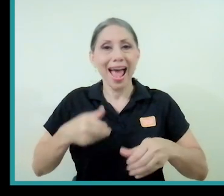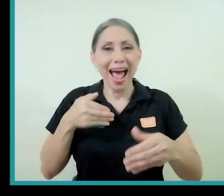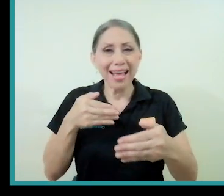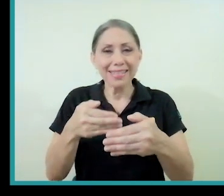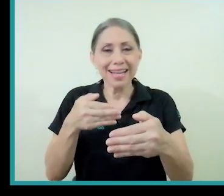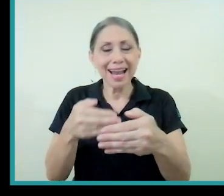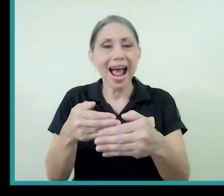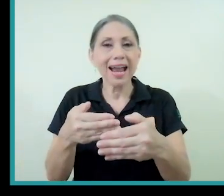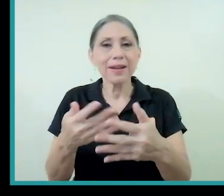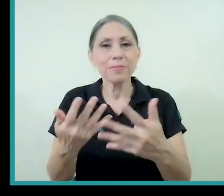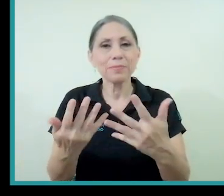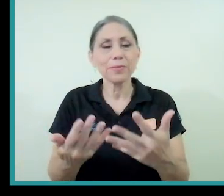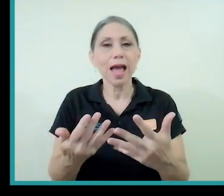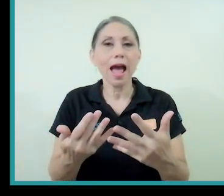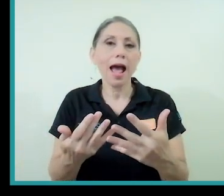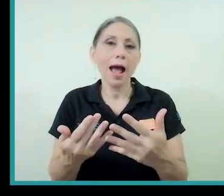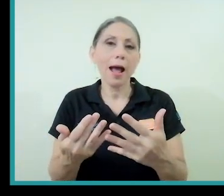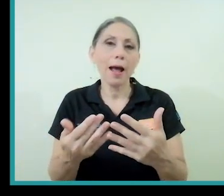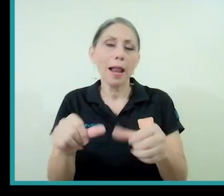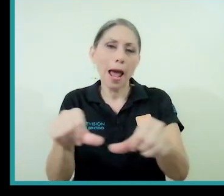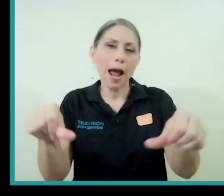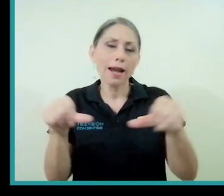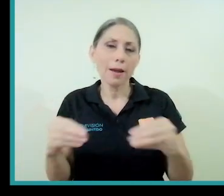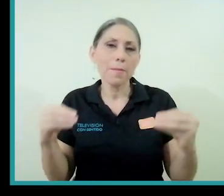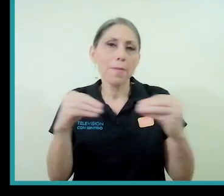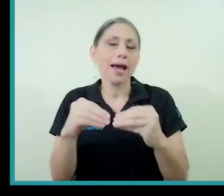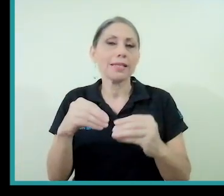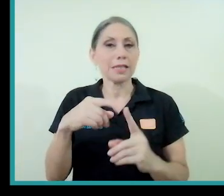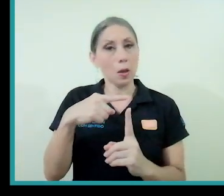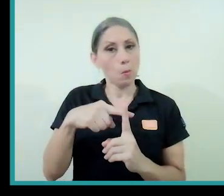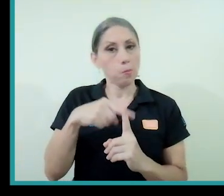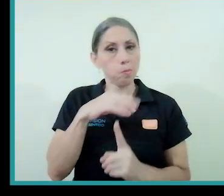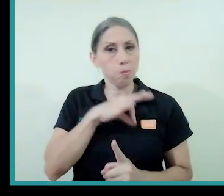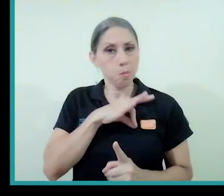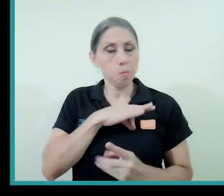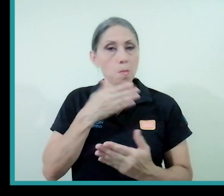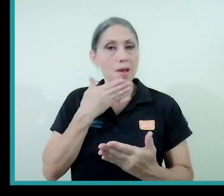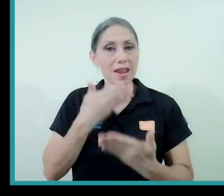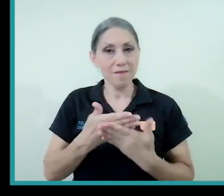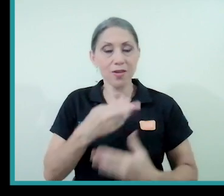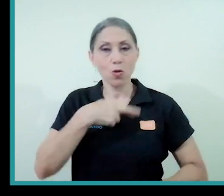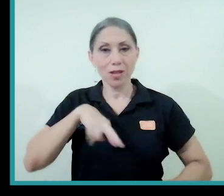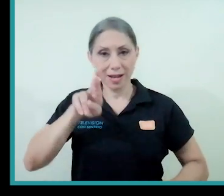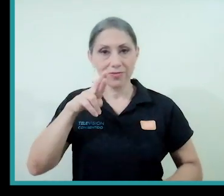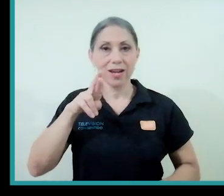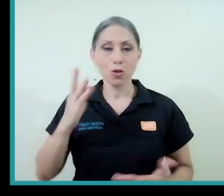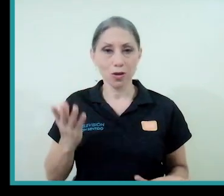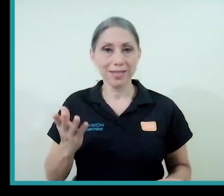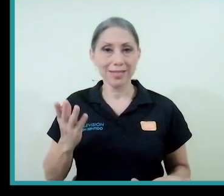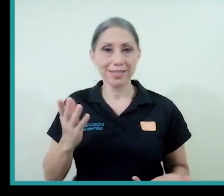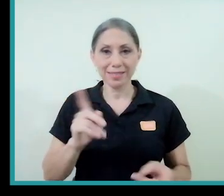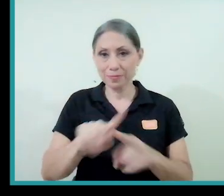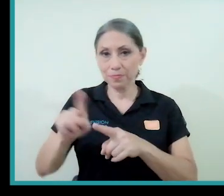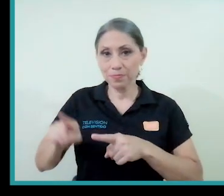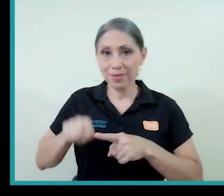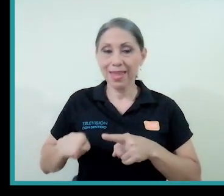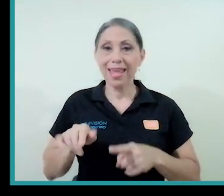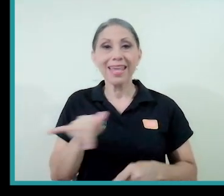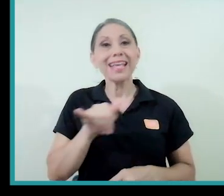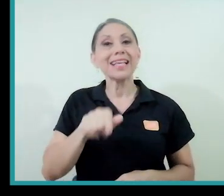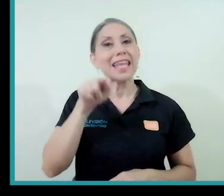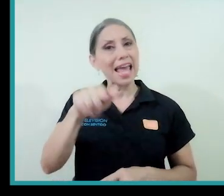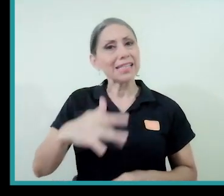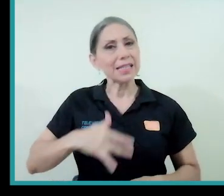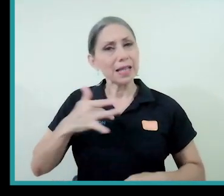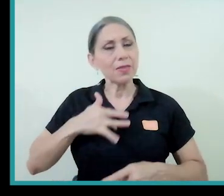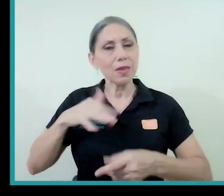más benéfico, digamos, desde mi punto de vista, de las religiones, que sería este sentido de solidaridad,